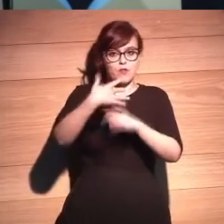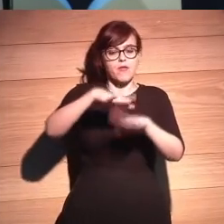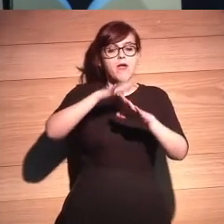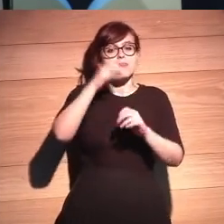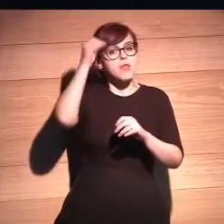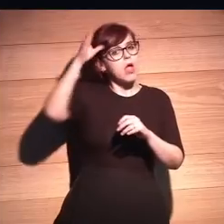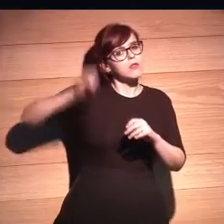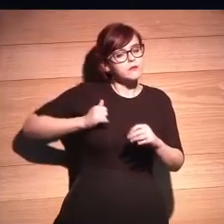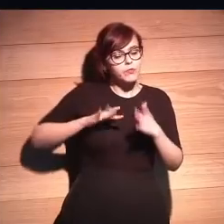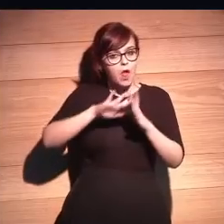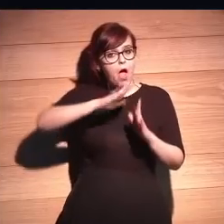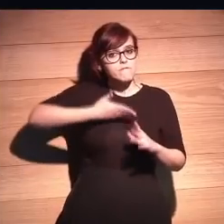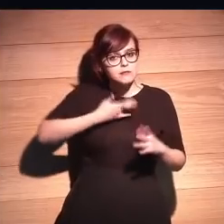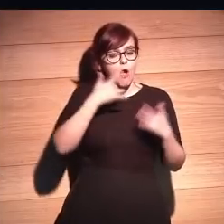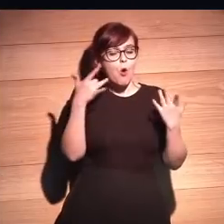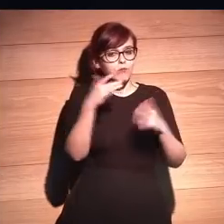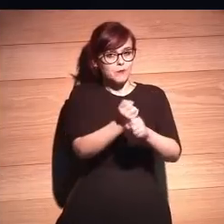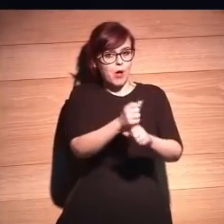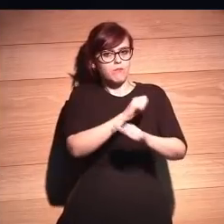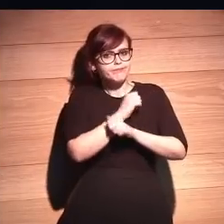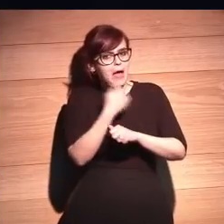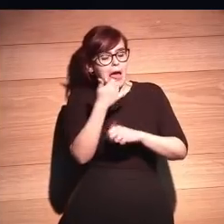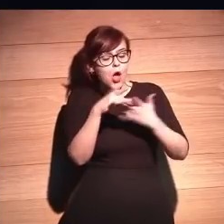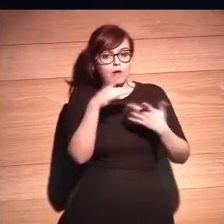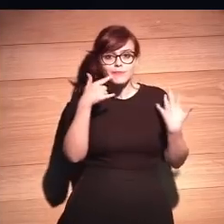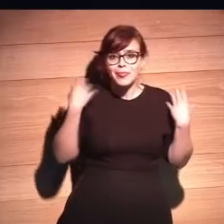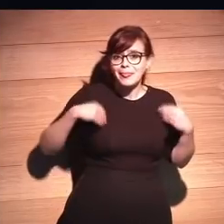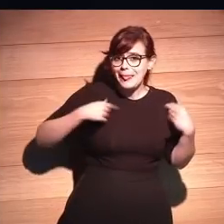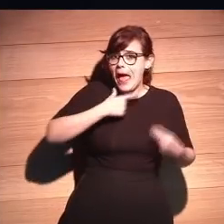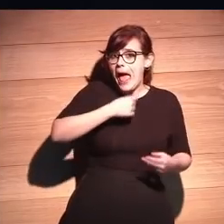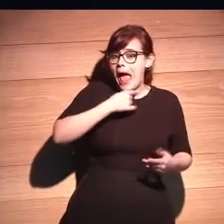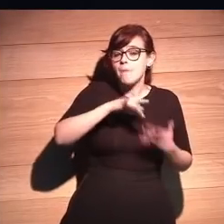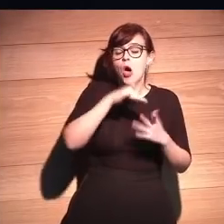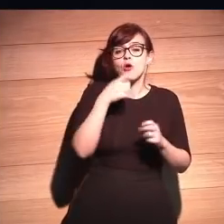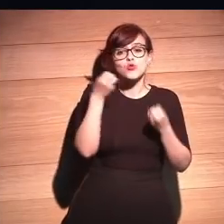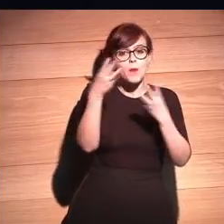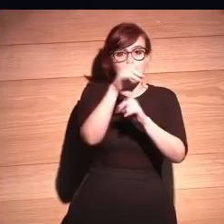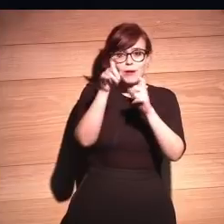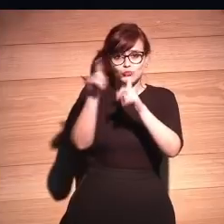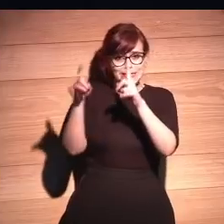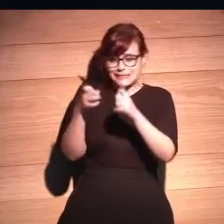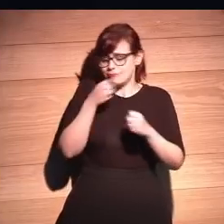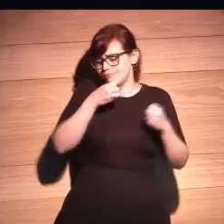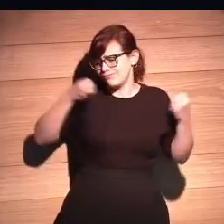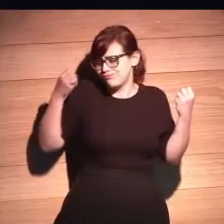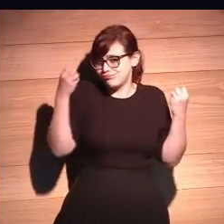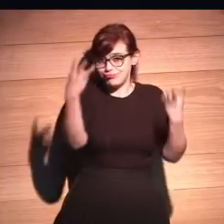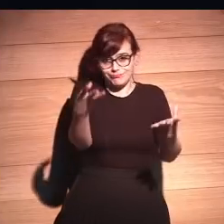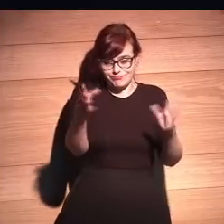inteligencia artificial y y fue muy divertido porque el número de preguntas era infinita ¿eh?